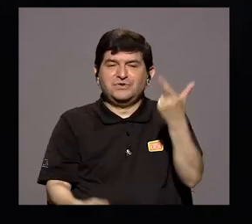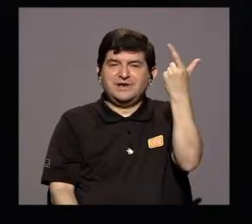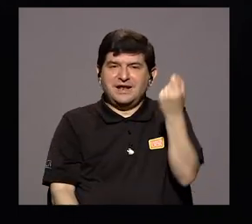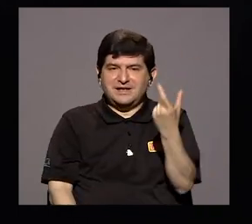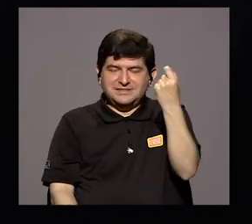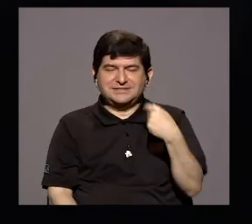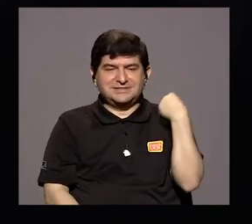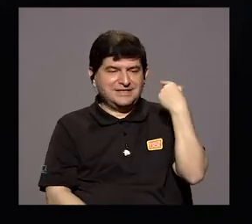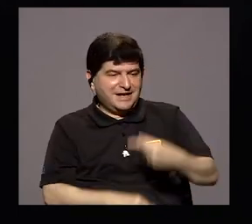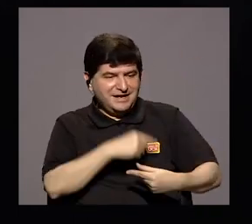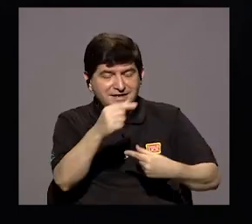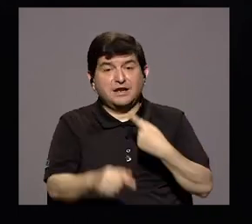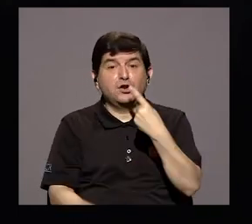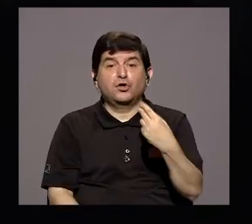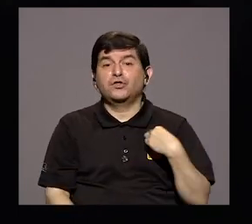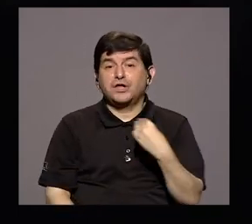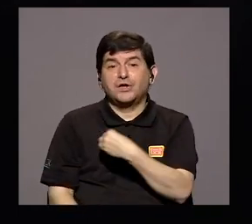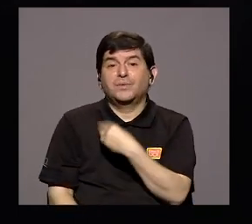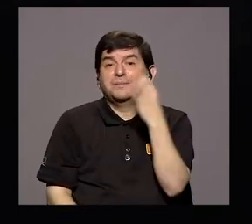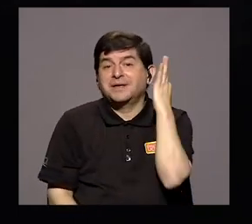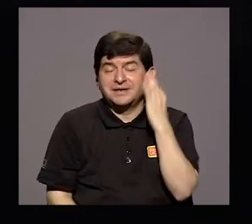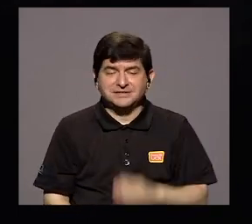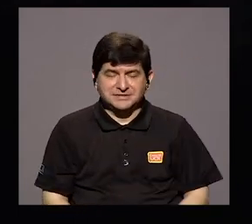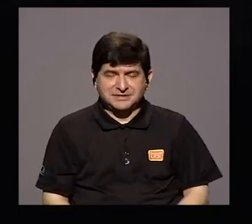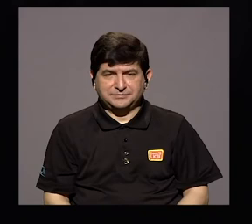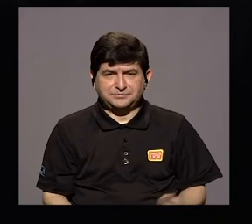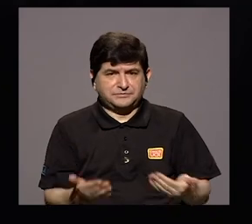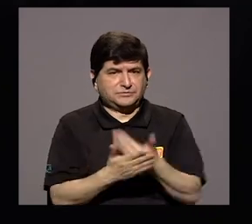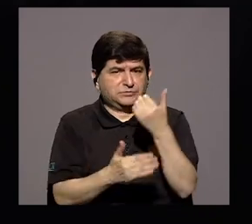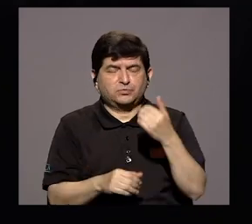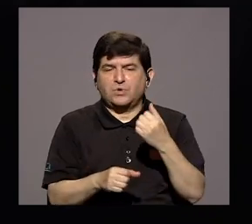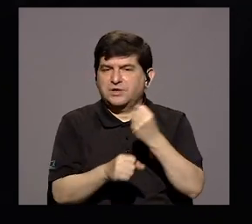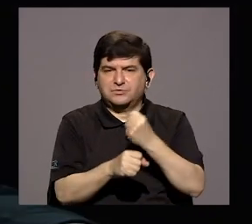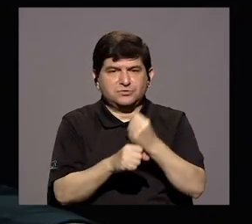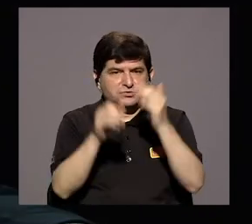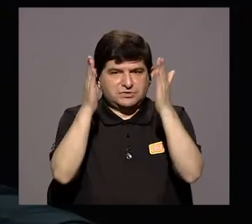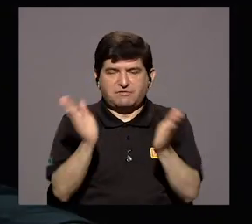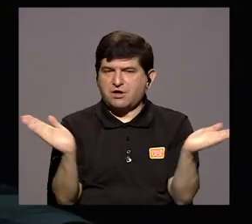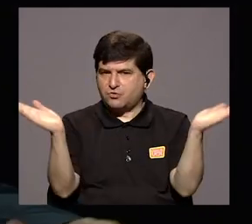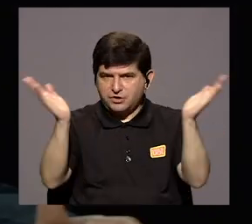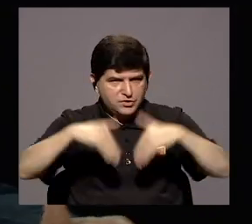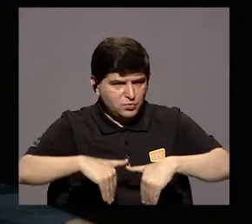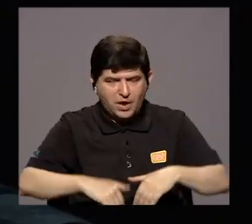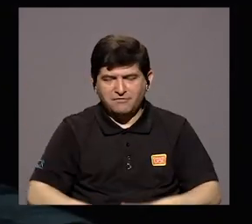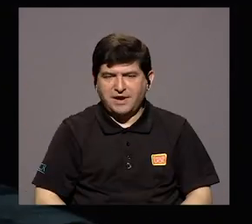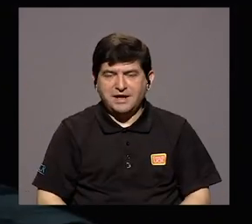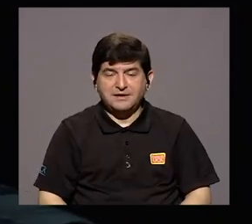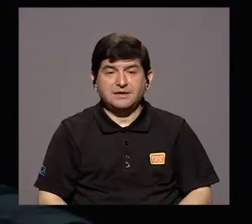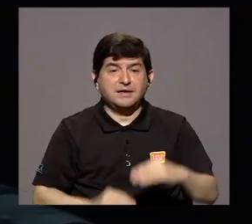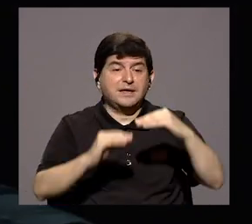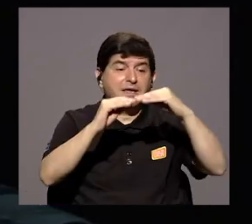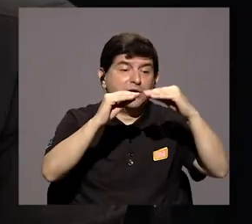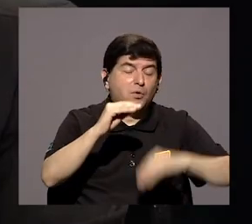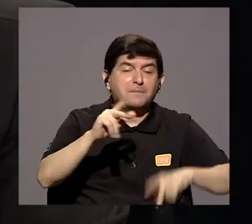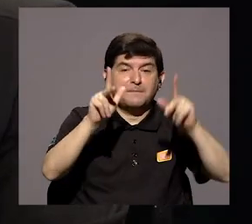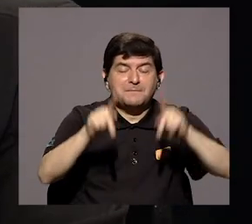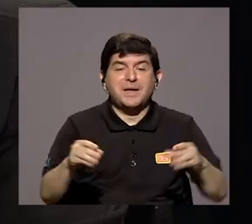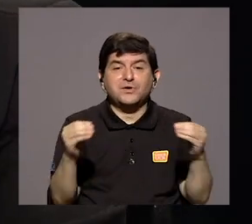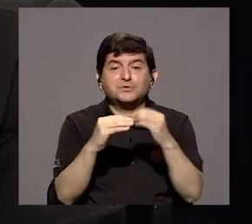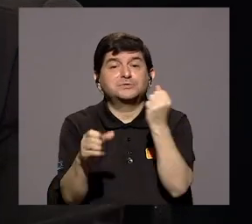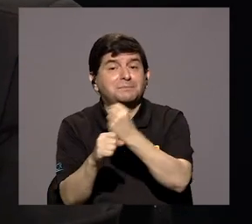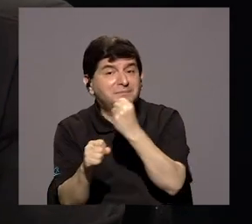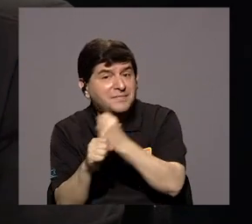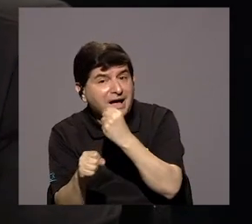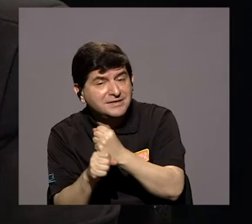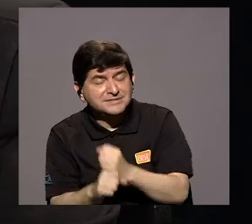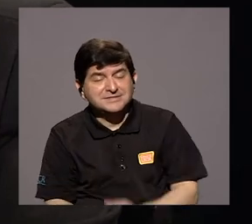generación. Ya lo dijo la Ministra, no hay generación de nuevas plazas definitivamente. Y con menos van a tener que hacer más, don Dennis. Exactamente.